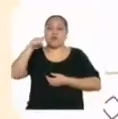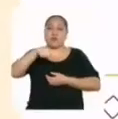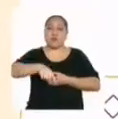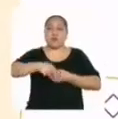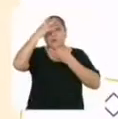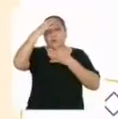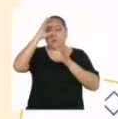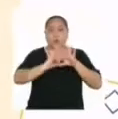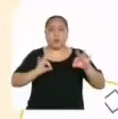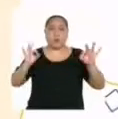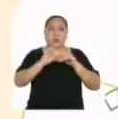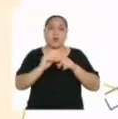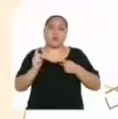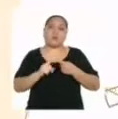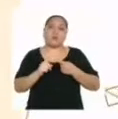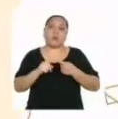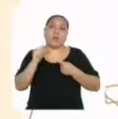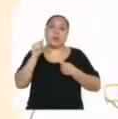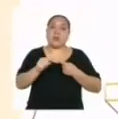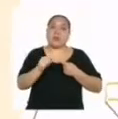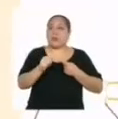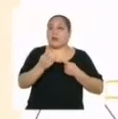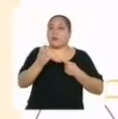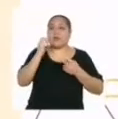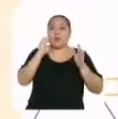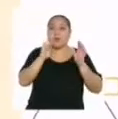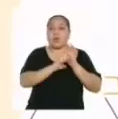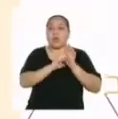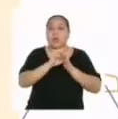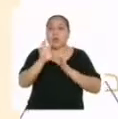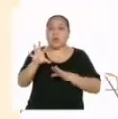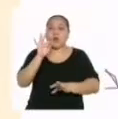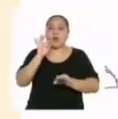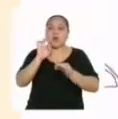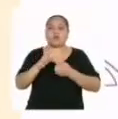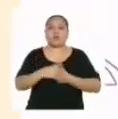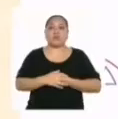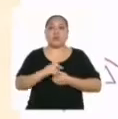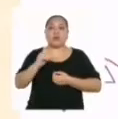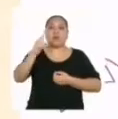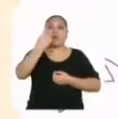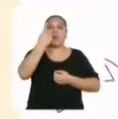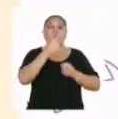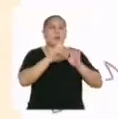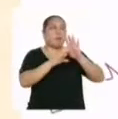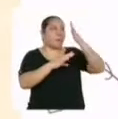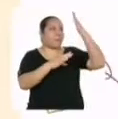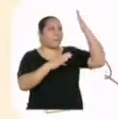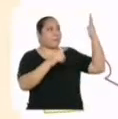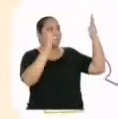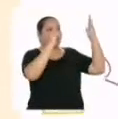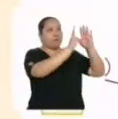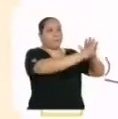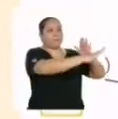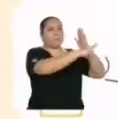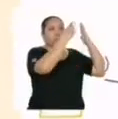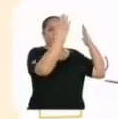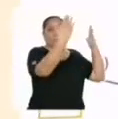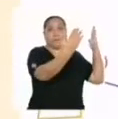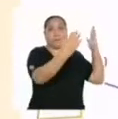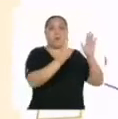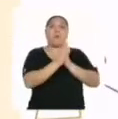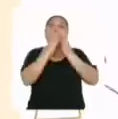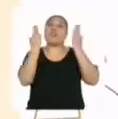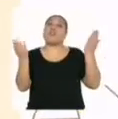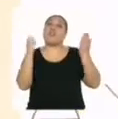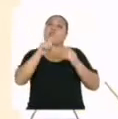Como referencia, es muy frecuente que la encontremos en la primera página de los periódicos.